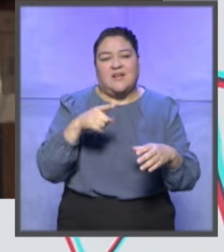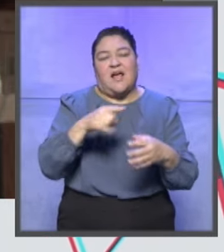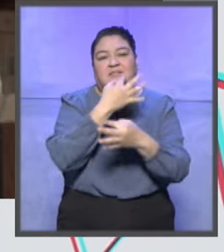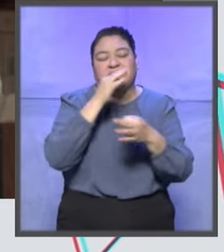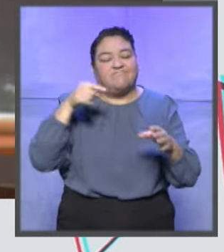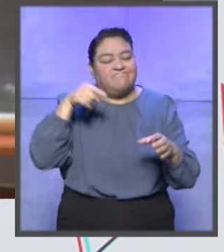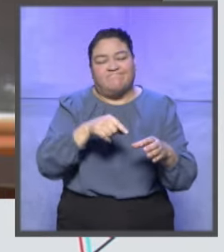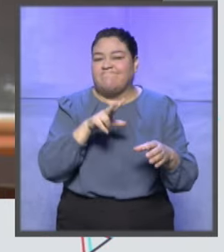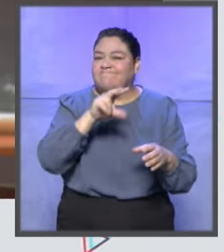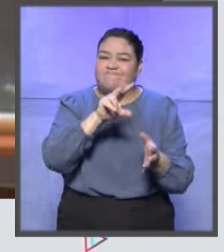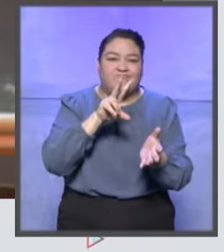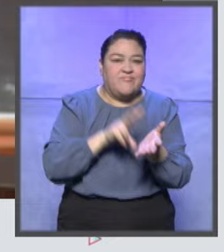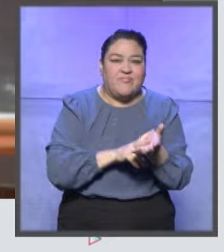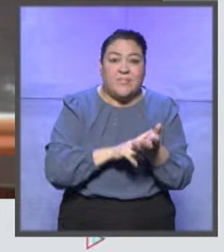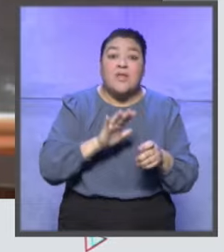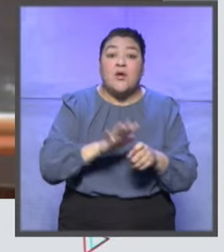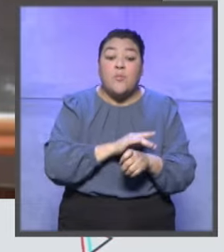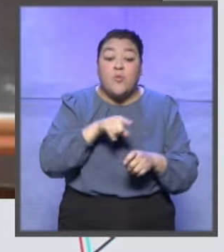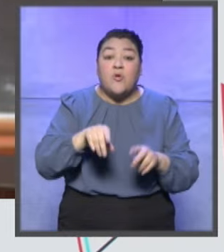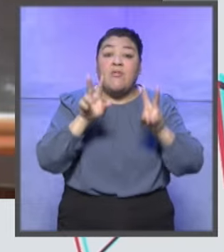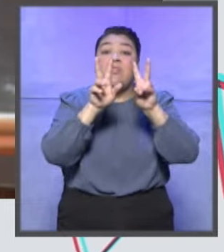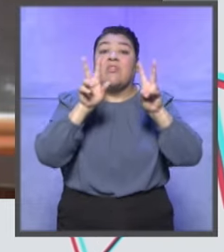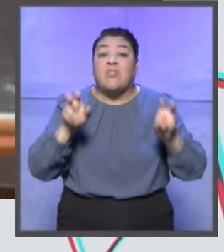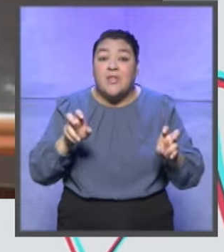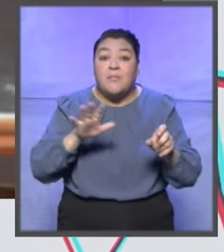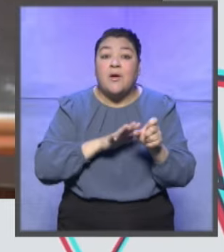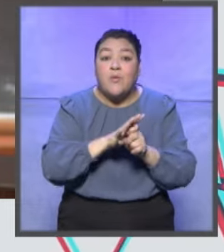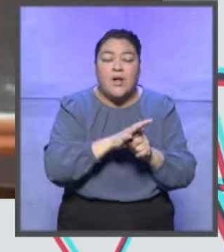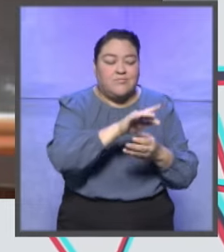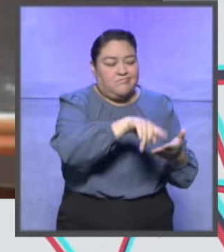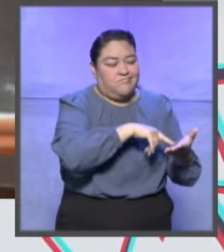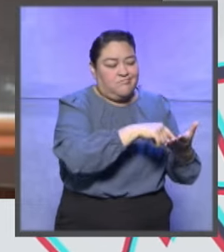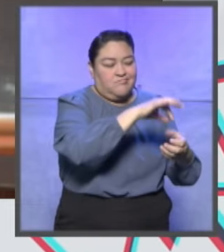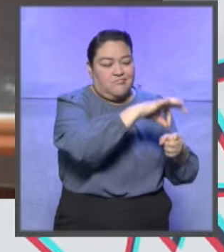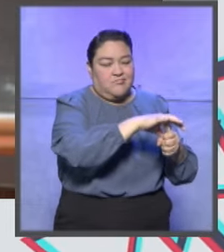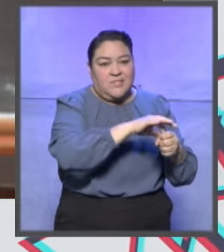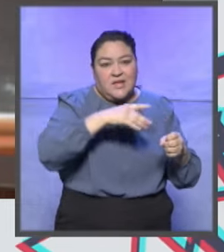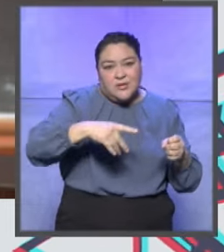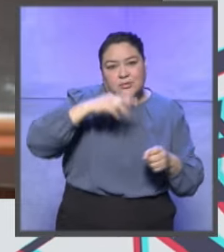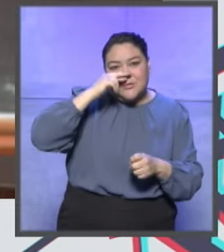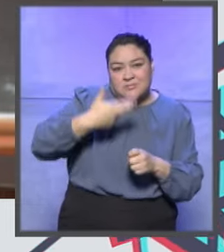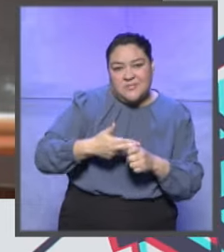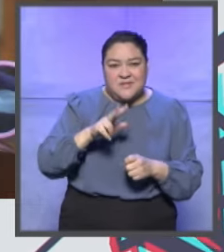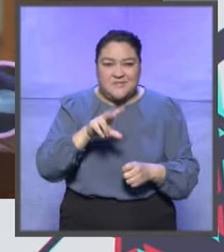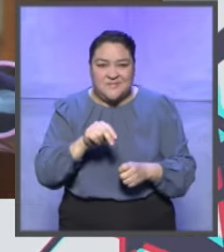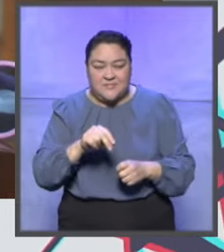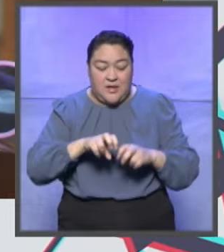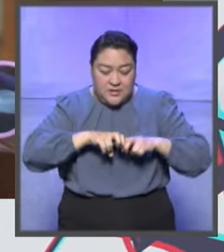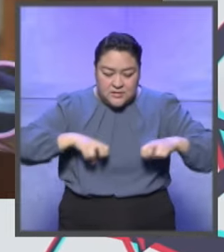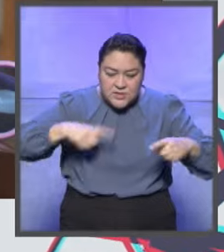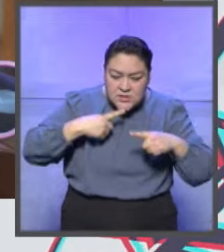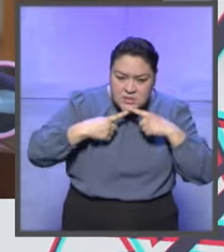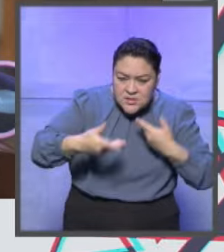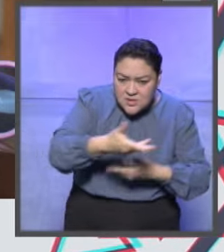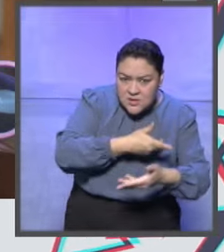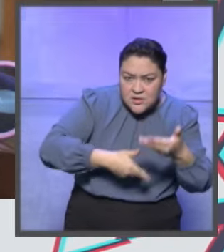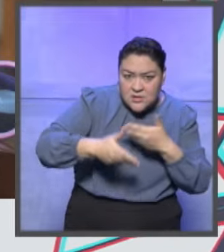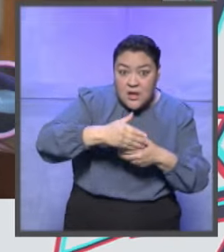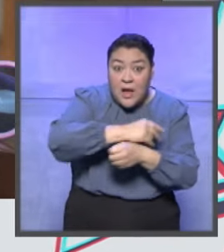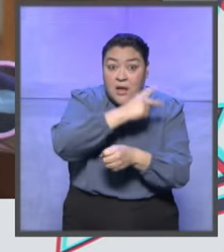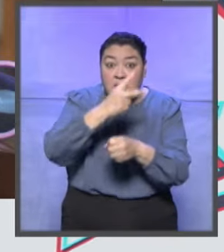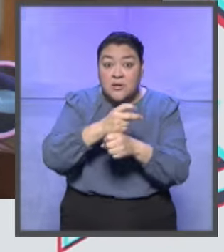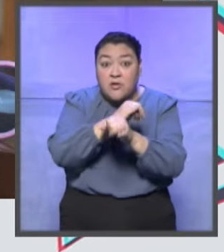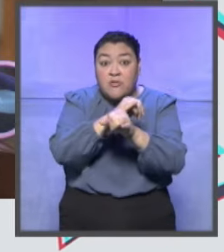Humanos, con motivo de que los actos se relacionan directamente con la materia electoral. Al respecto, el Pleno consideró que el segundo